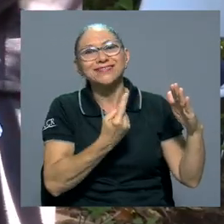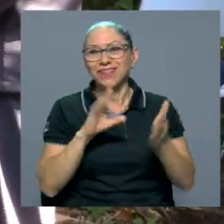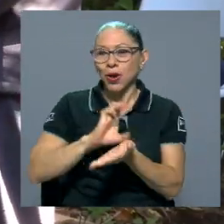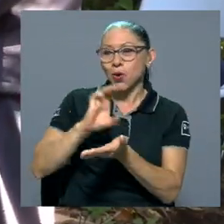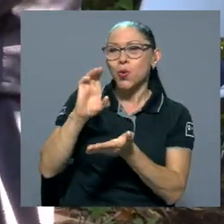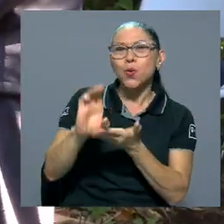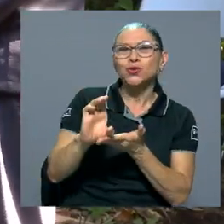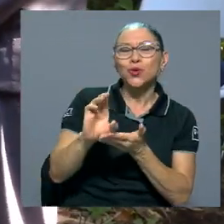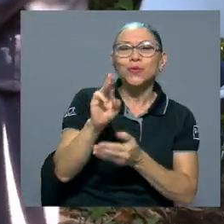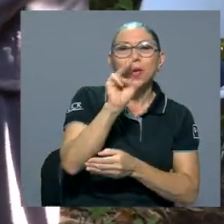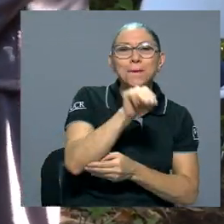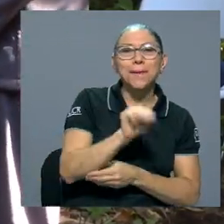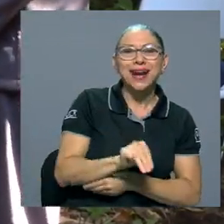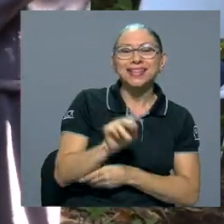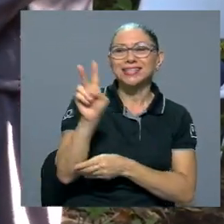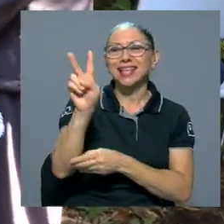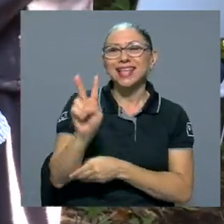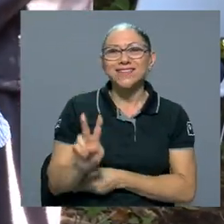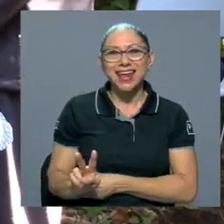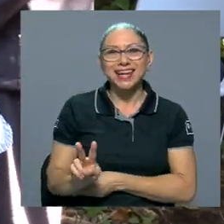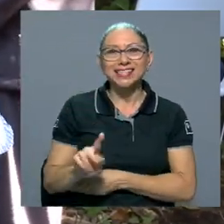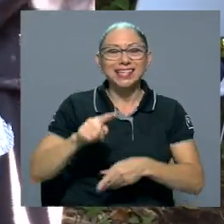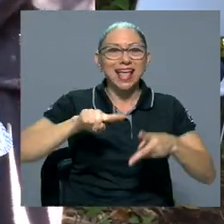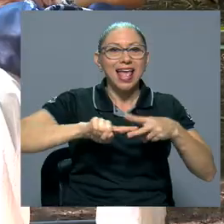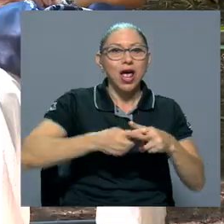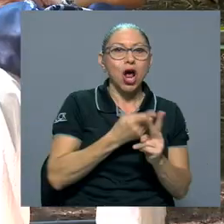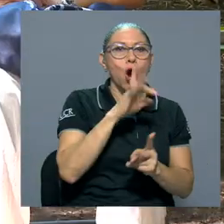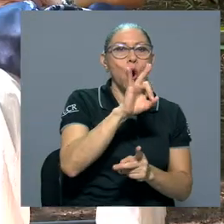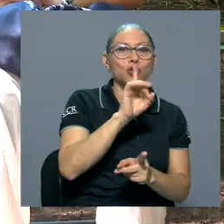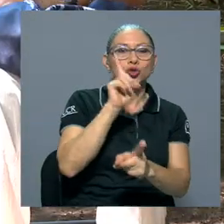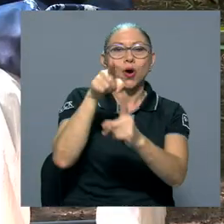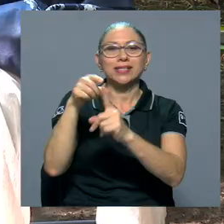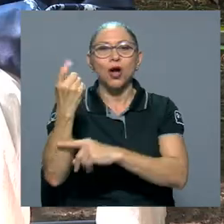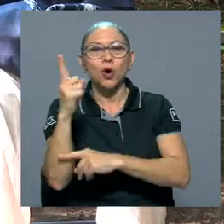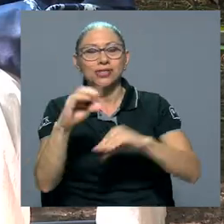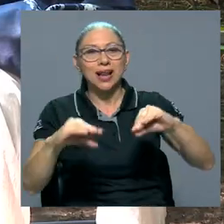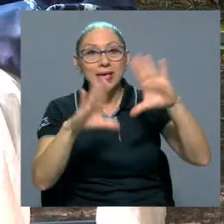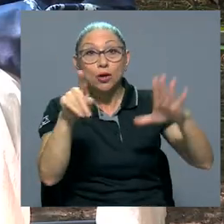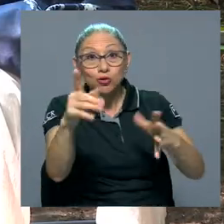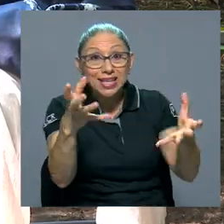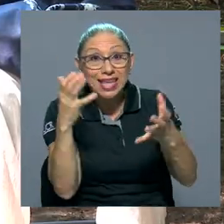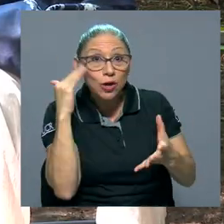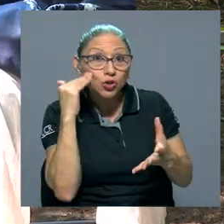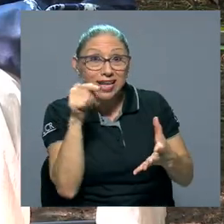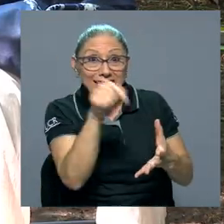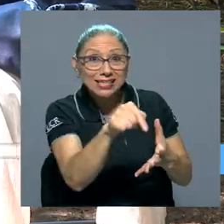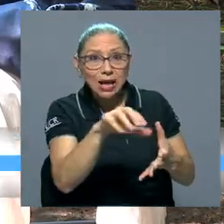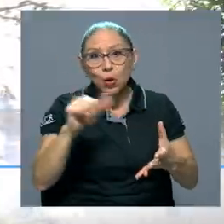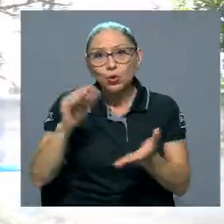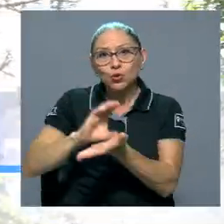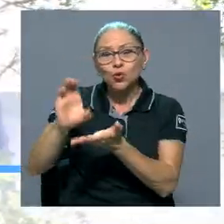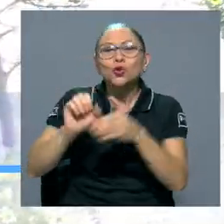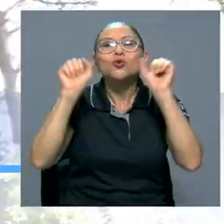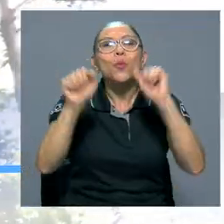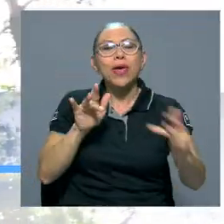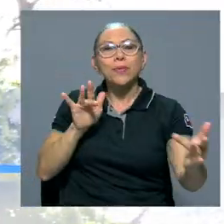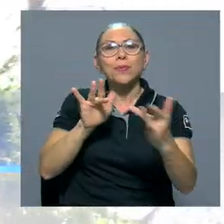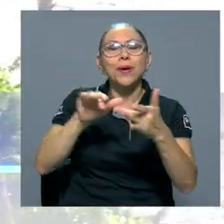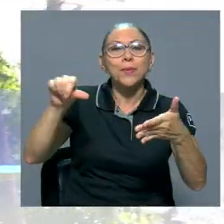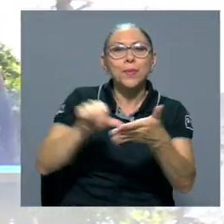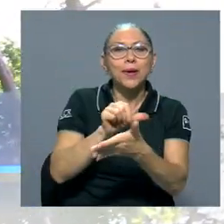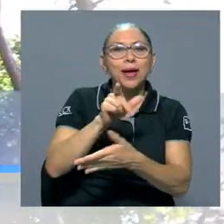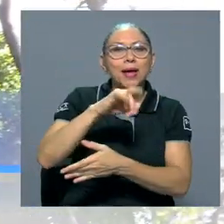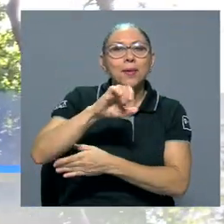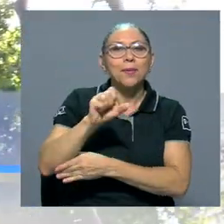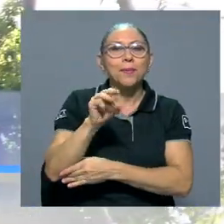martes y viernes de 8 a 11 de la mañana. Si usted desea conocer este y otros cursos del PIAM, puede visitar su página